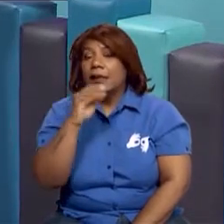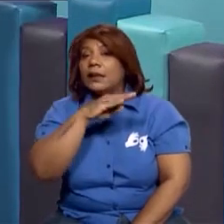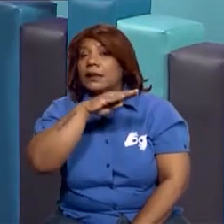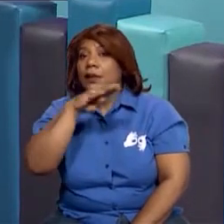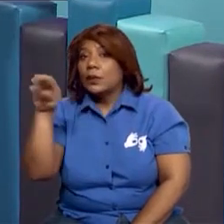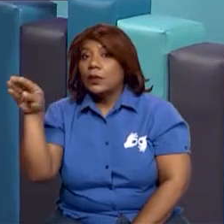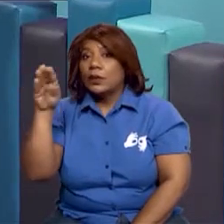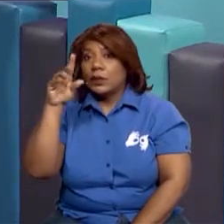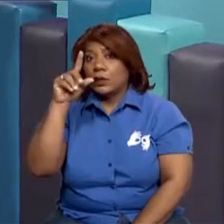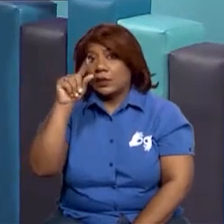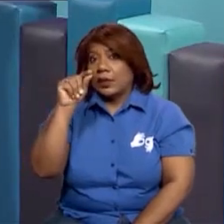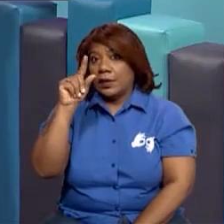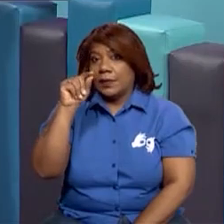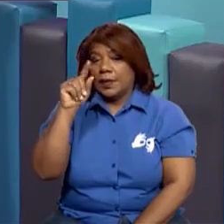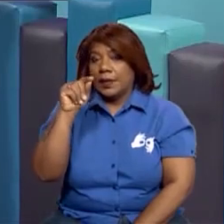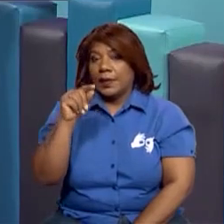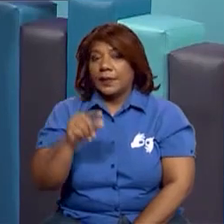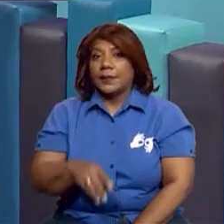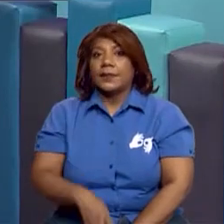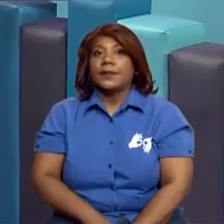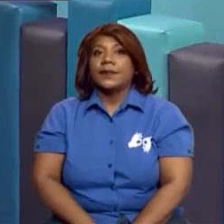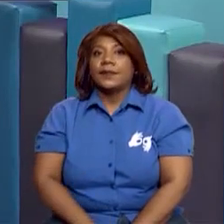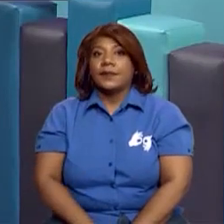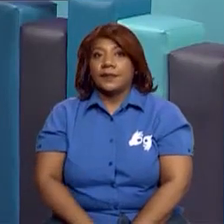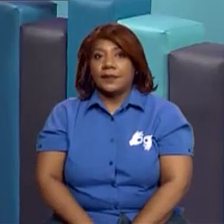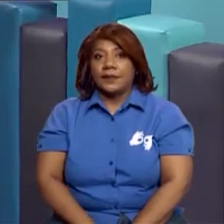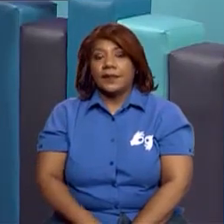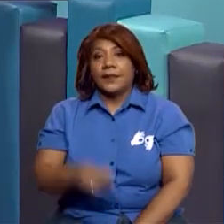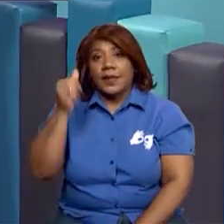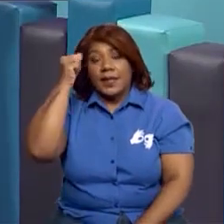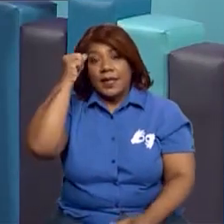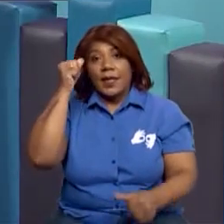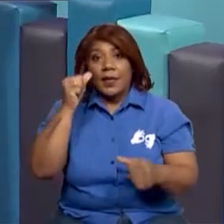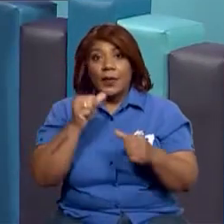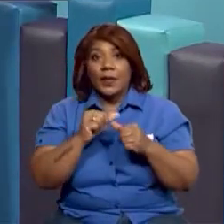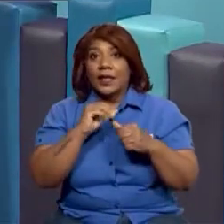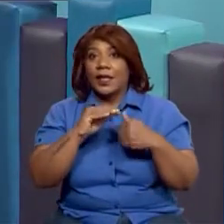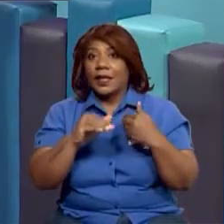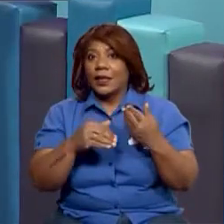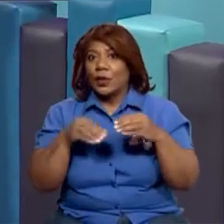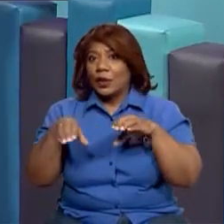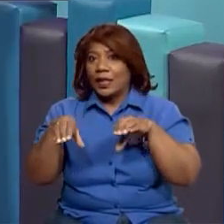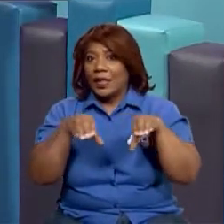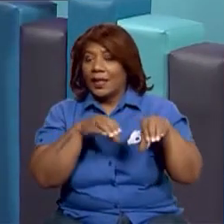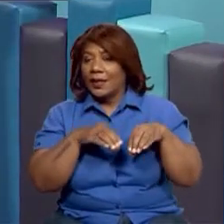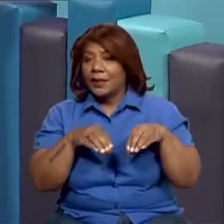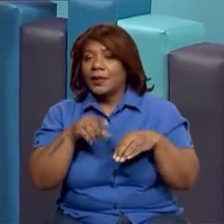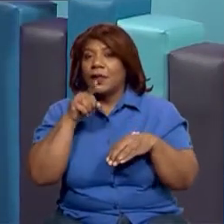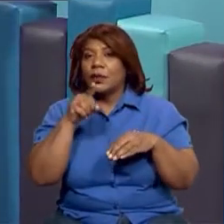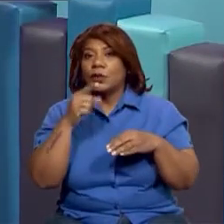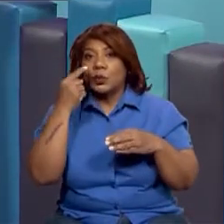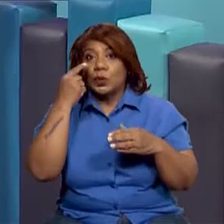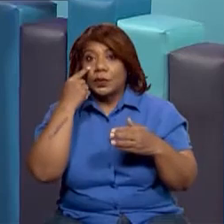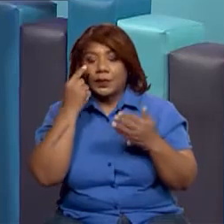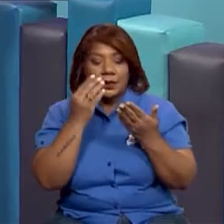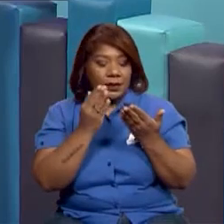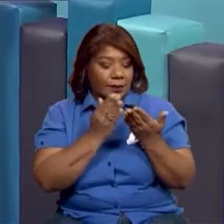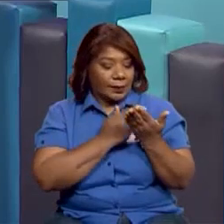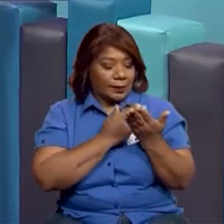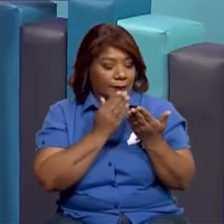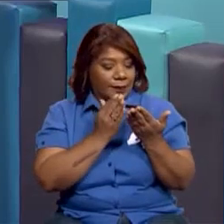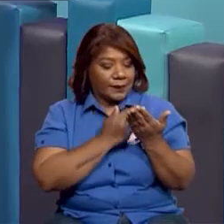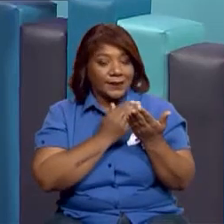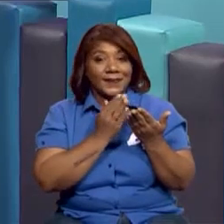puedas guiar. Recuerda que todas estas actividades las vas a encontrar en el libro de